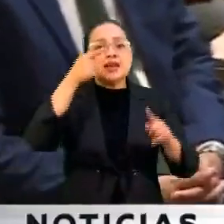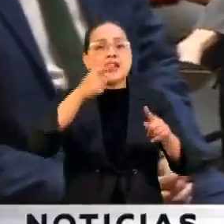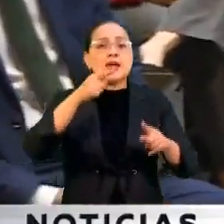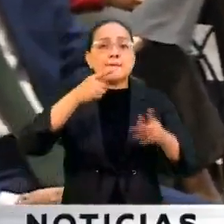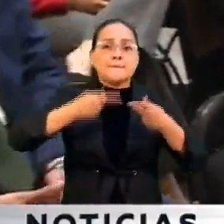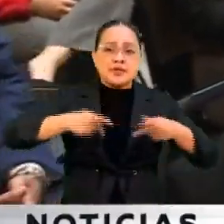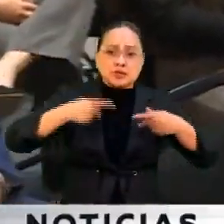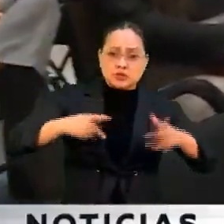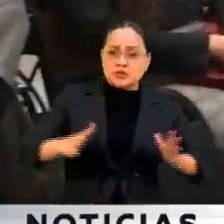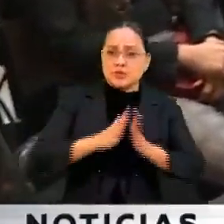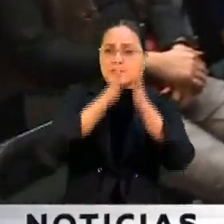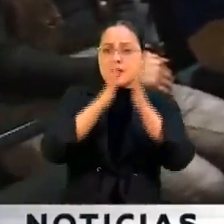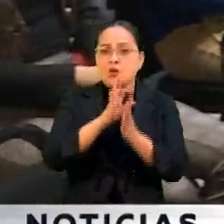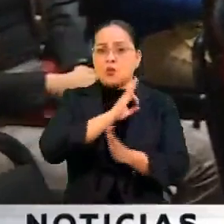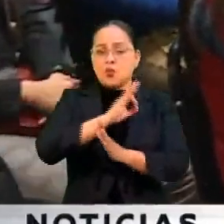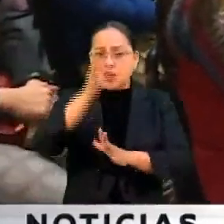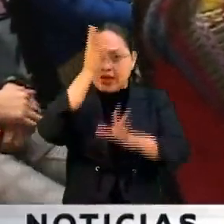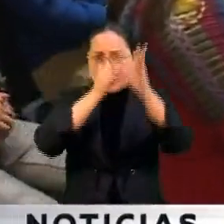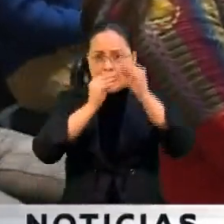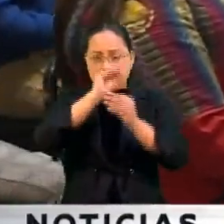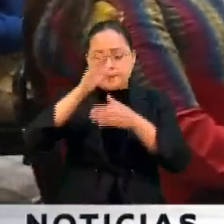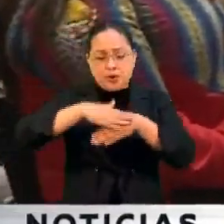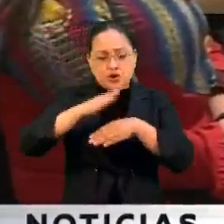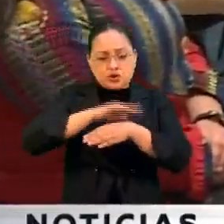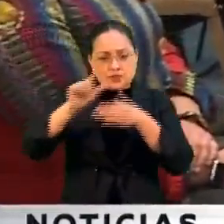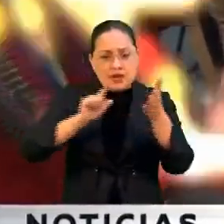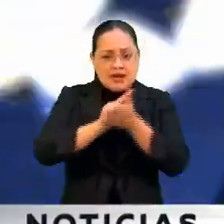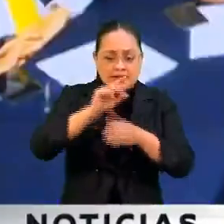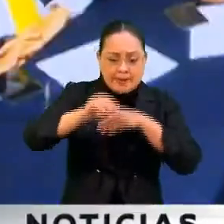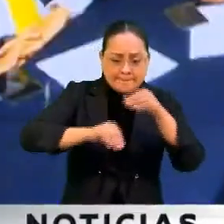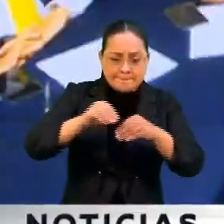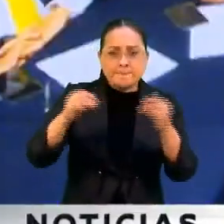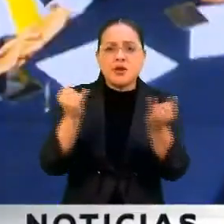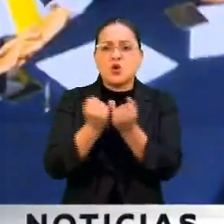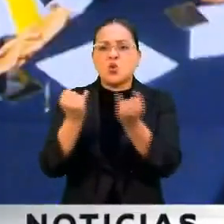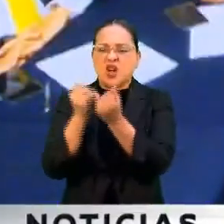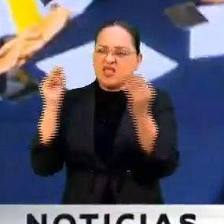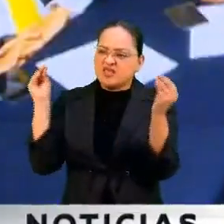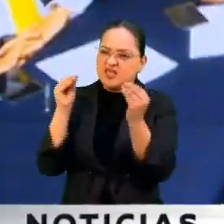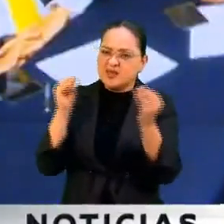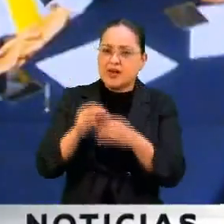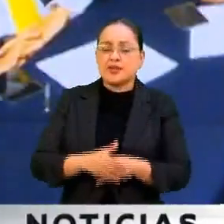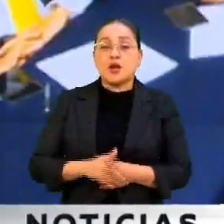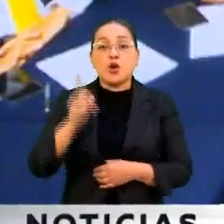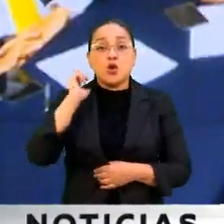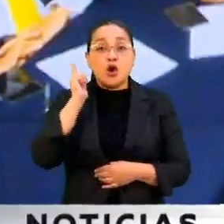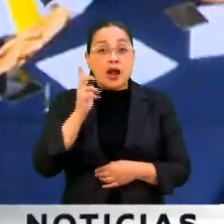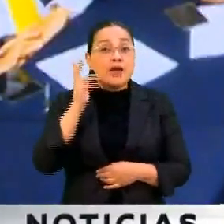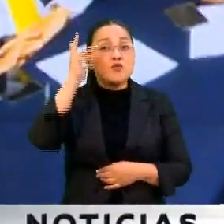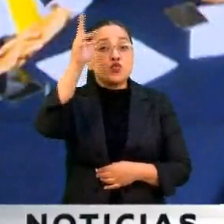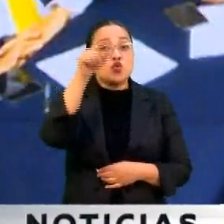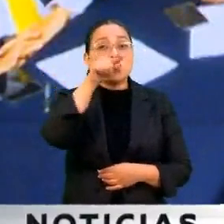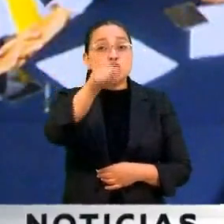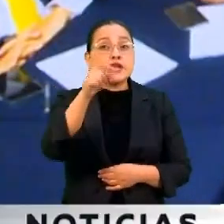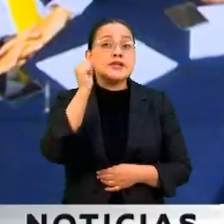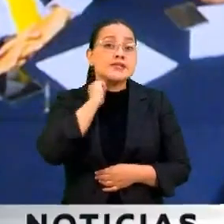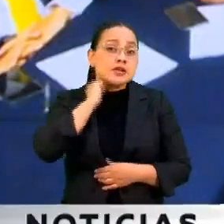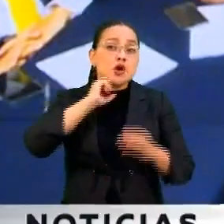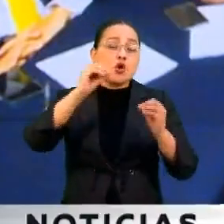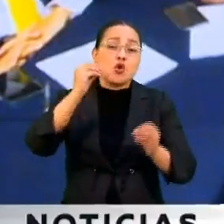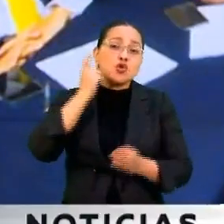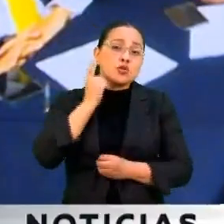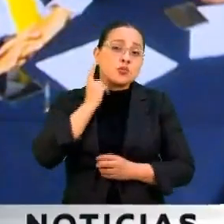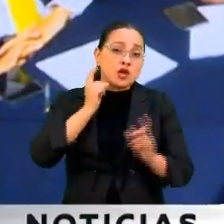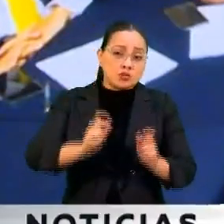participantes aprendan a legislar y a debatir. Queremos que ustedes, cuando sean legisladores, cuando ustedes tengan